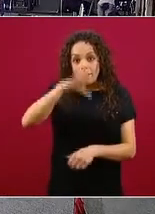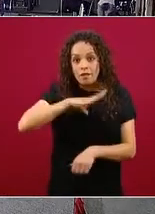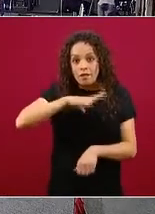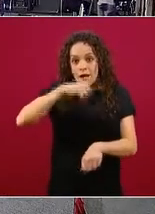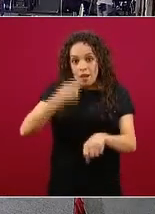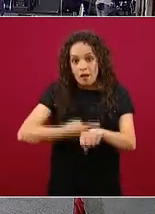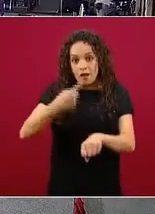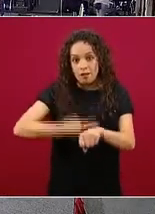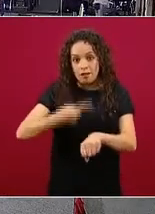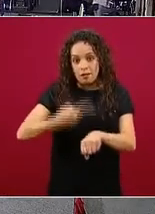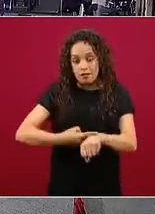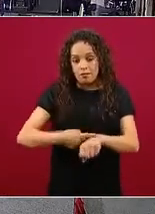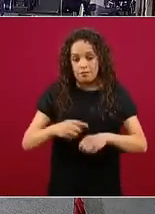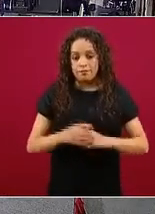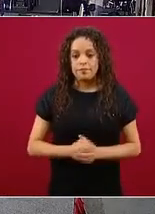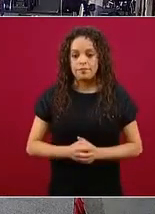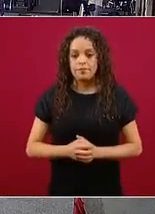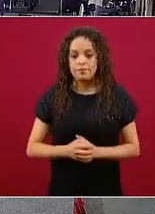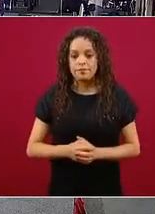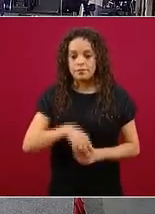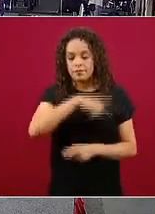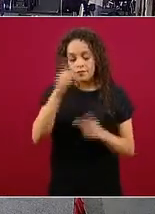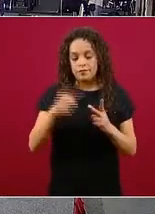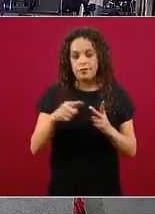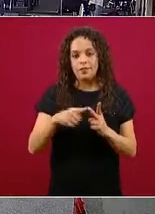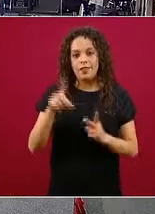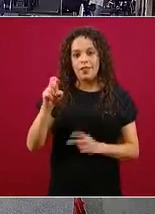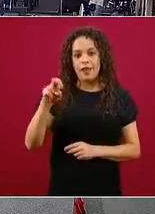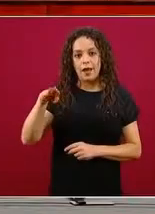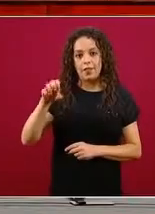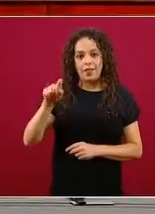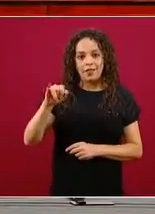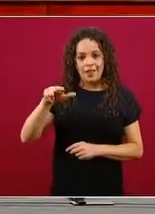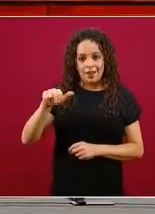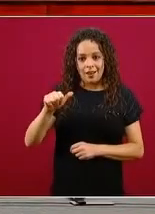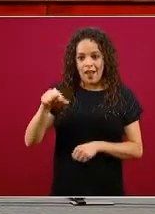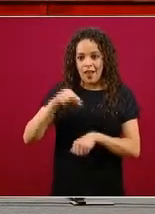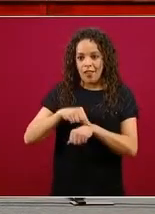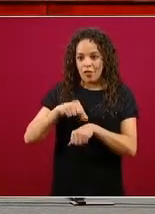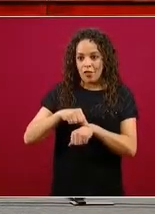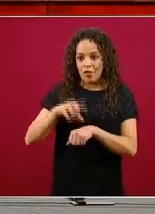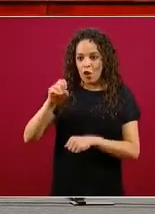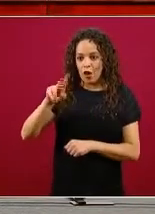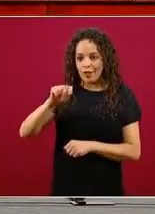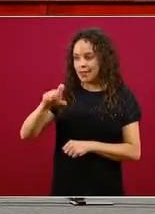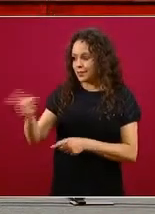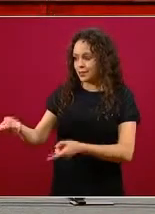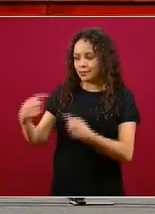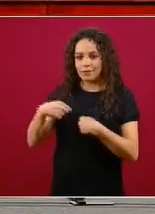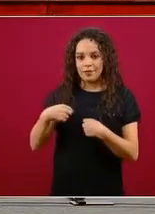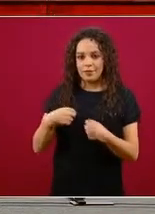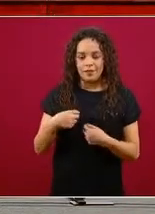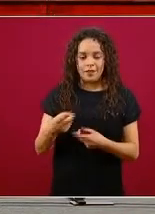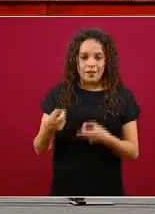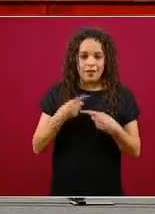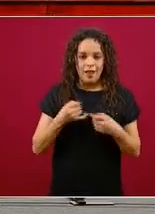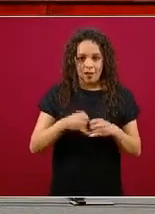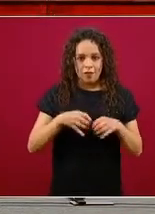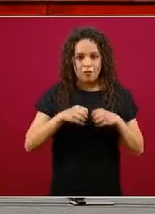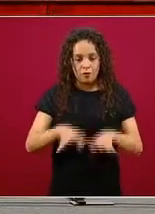retorno a la ivermectina me está pasando aquí el doctor cortez yo creo que hay que poner todos estos de manera muy prominente en el sitio web